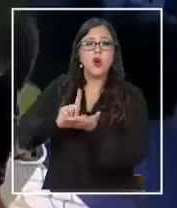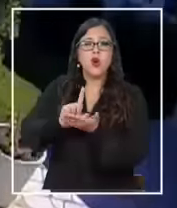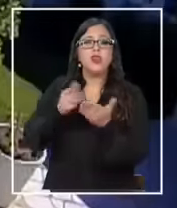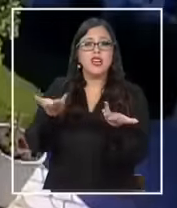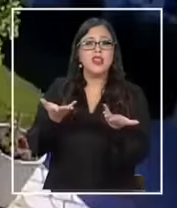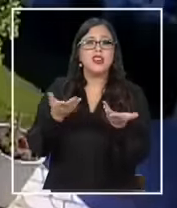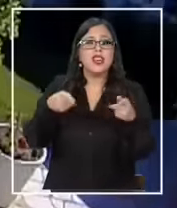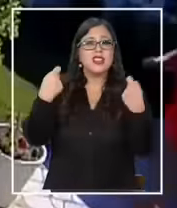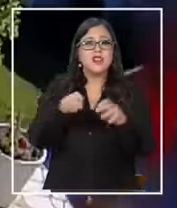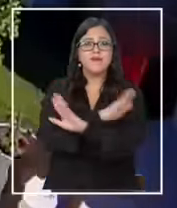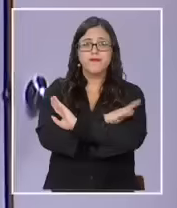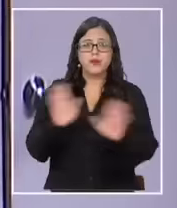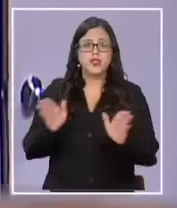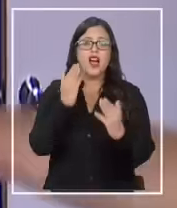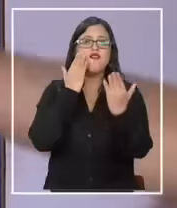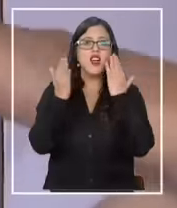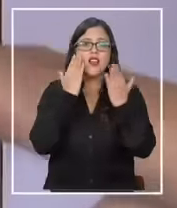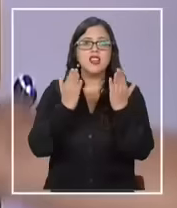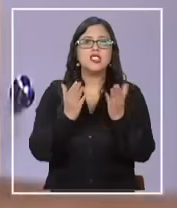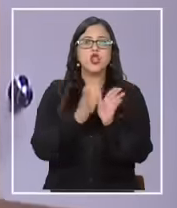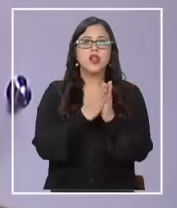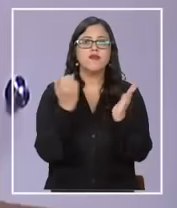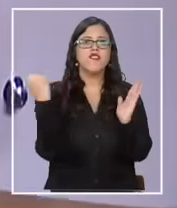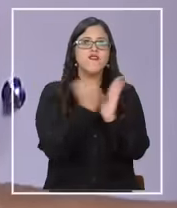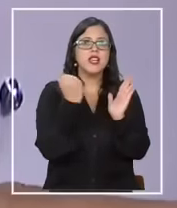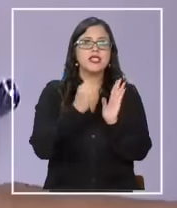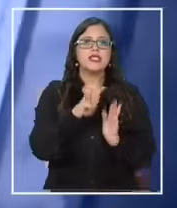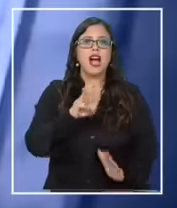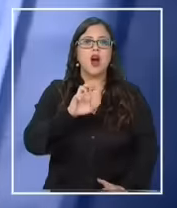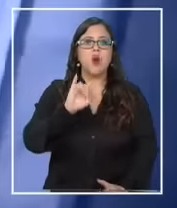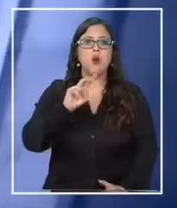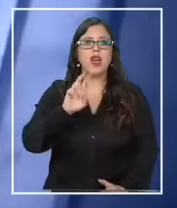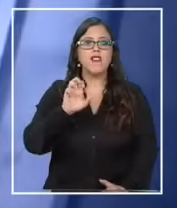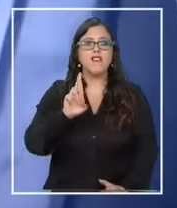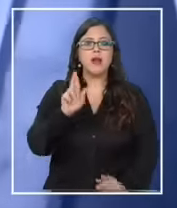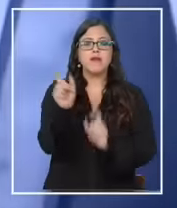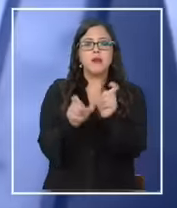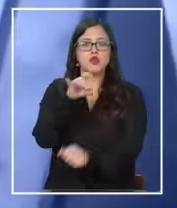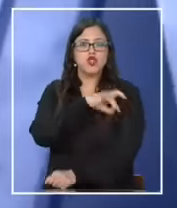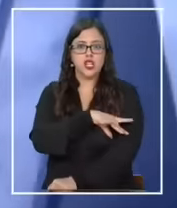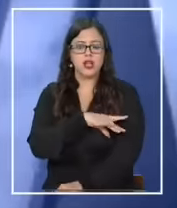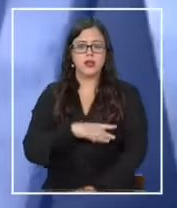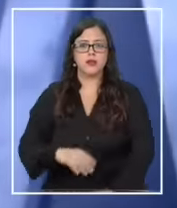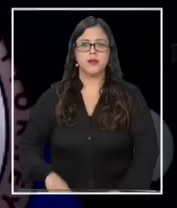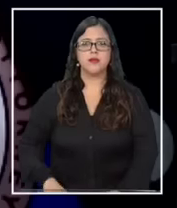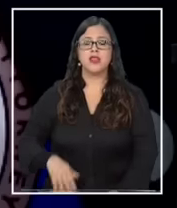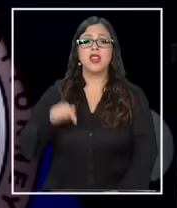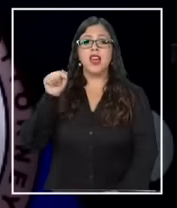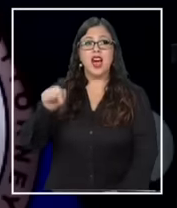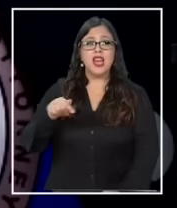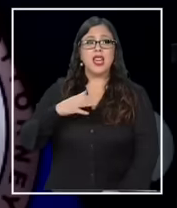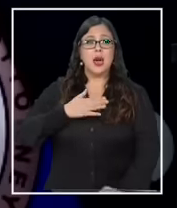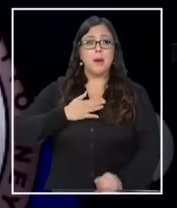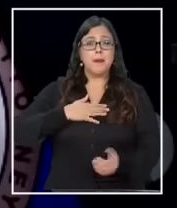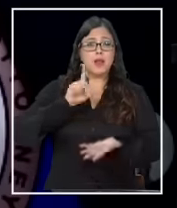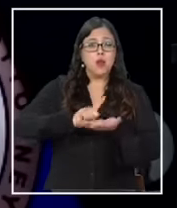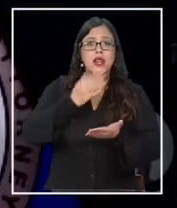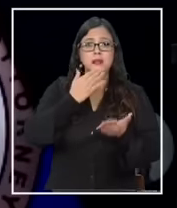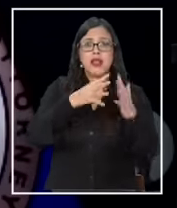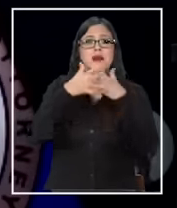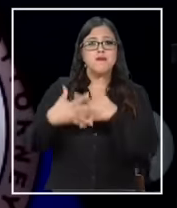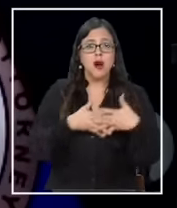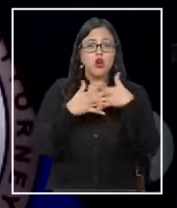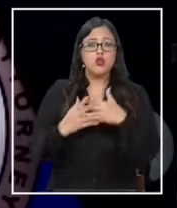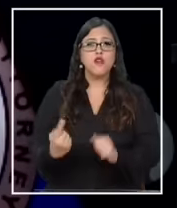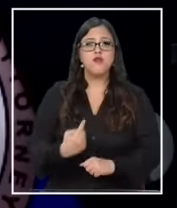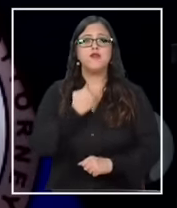su intento de poner fin al beneficio de visa waiver para los chilenos. Tanto mi condado como Estados Unidos están